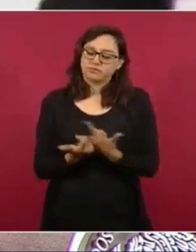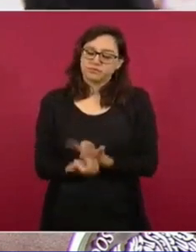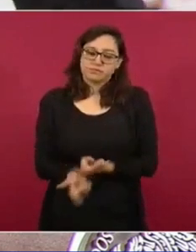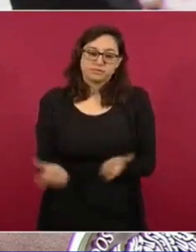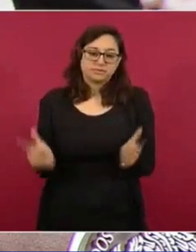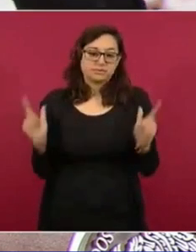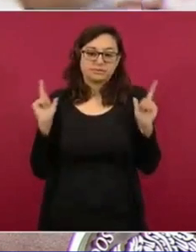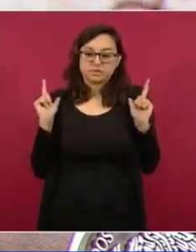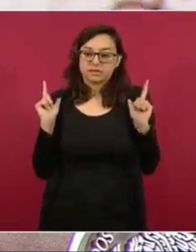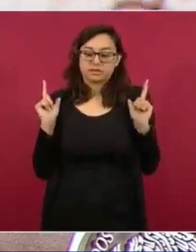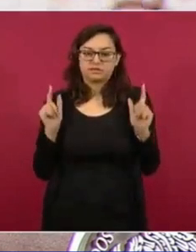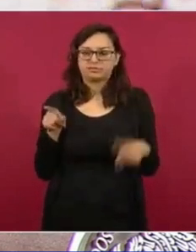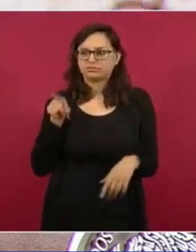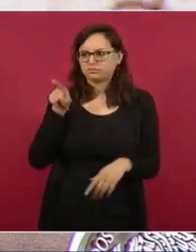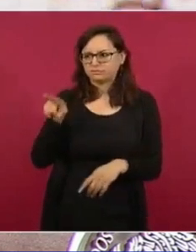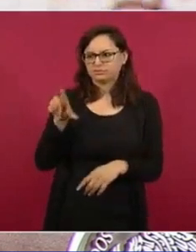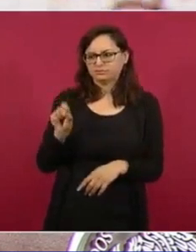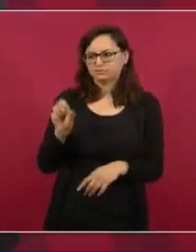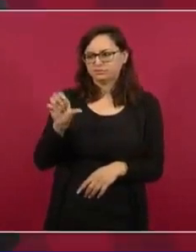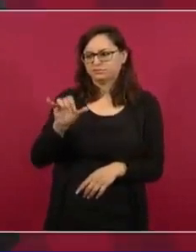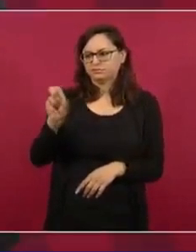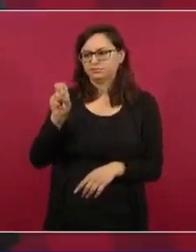acuerdo con algunos ministros